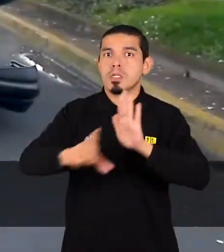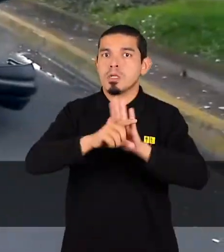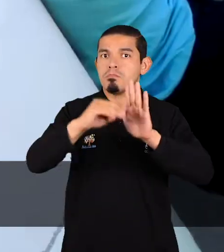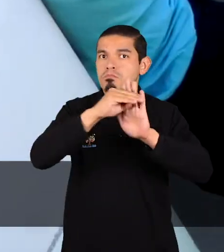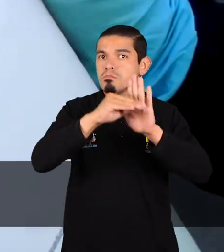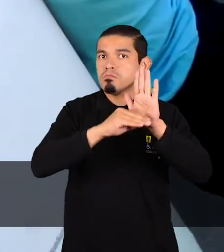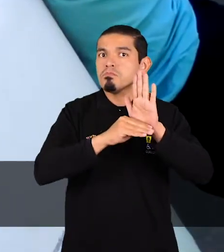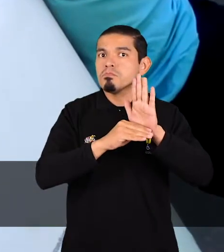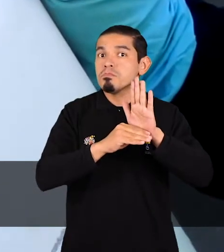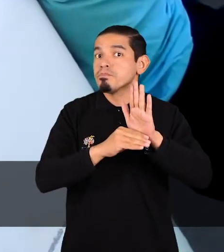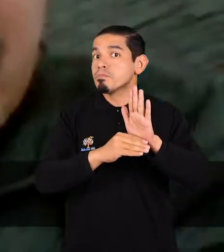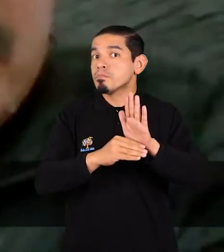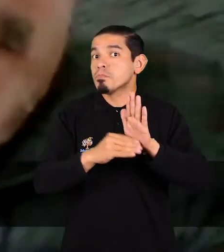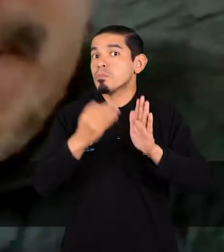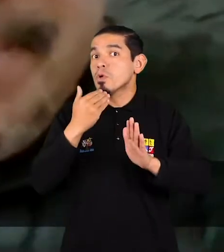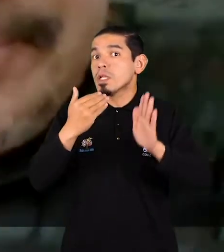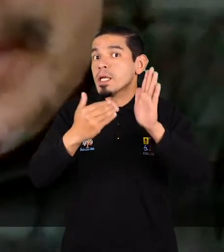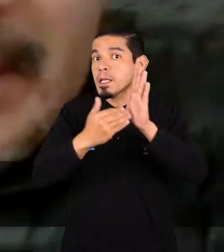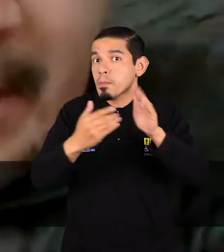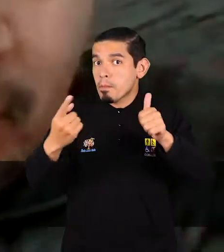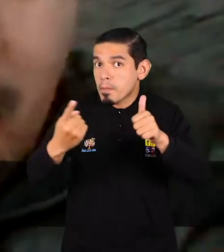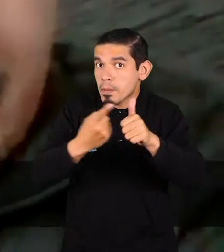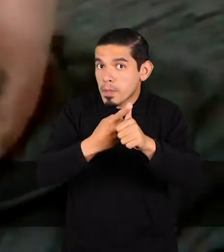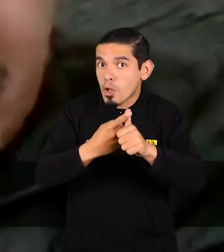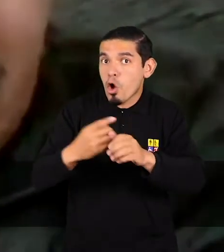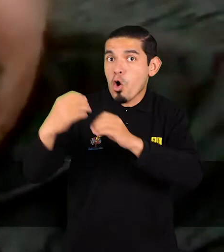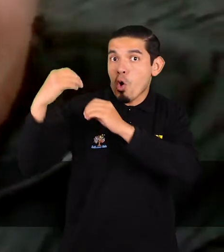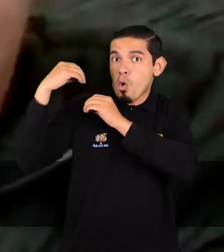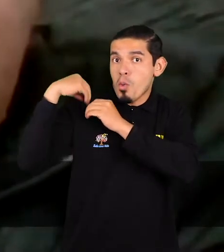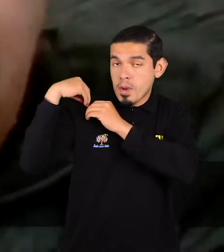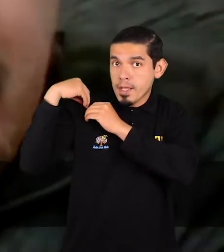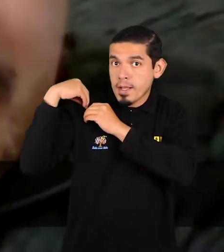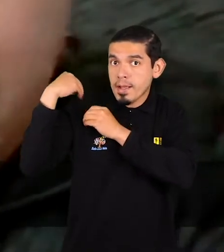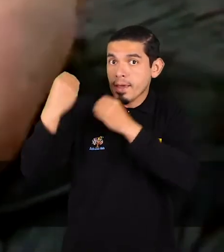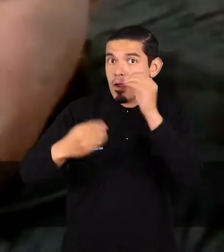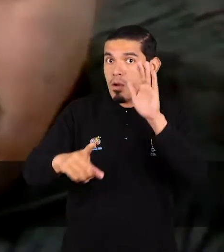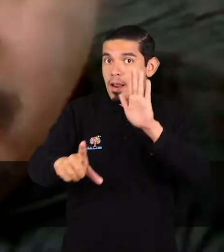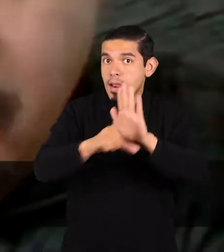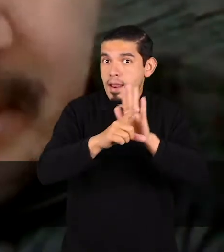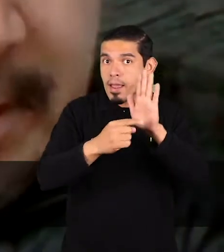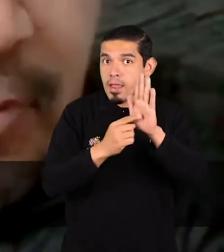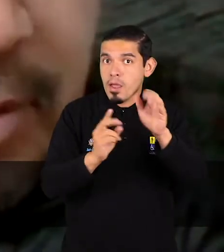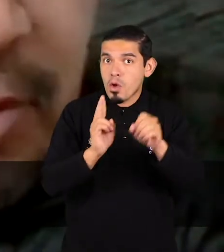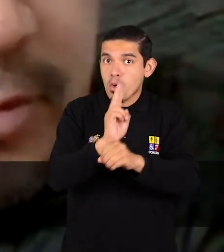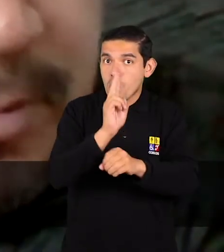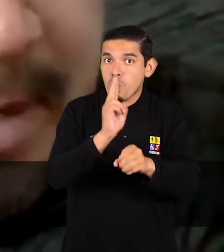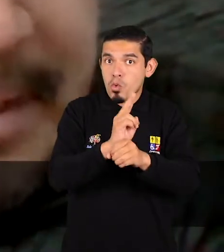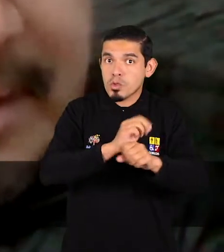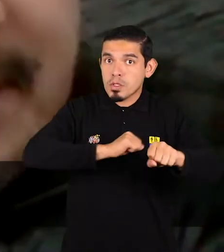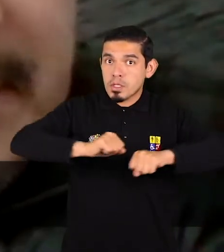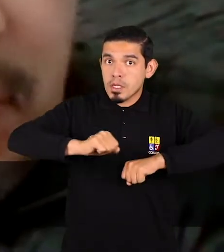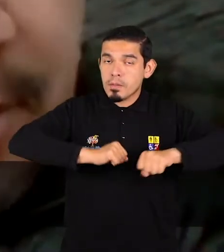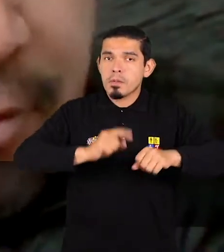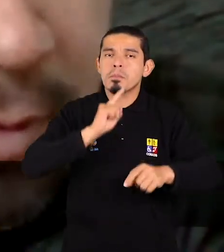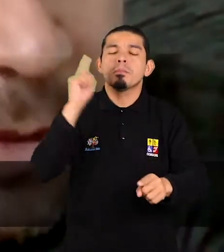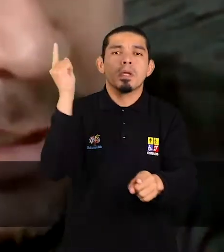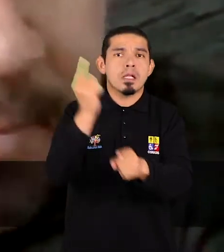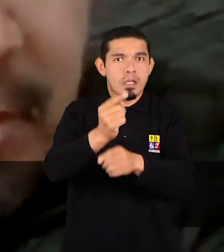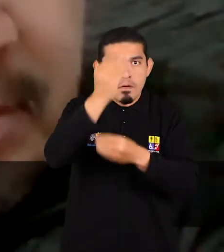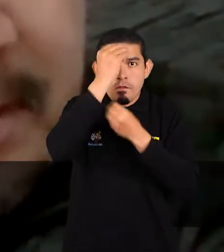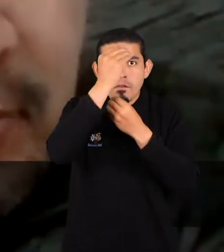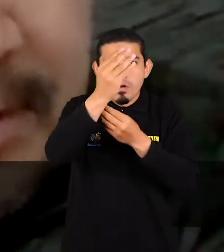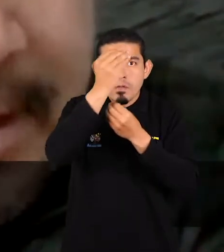la ley. En primera instancia, inclusive, tienen la obligación las personas de, según la ley para la optimización y eficiencia de trámites, de veracidad de la información.